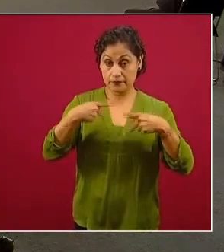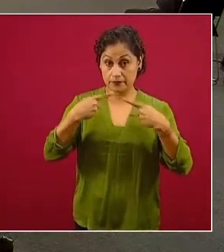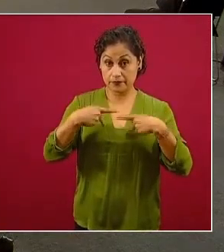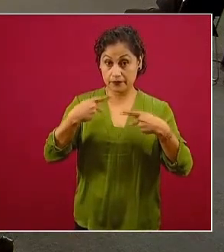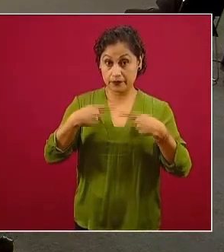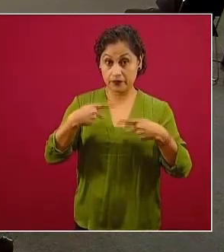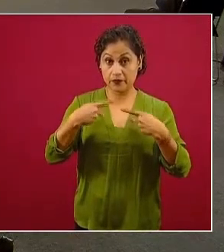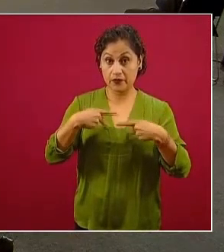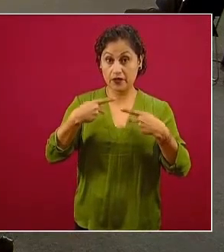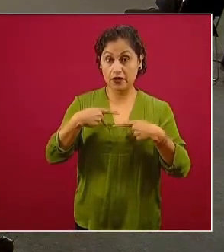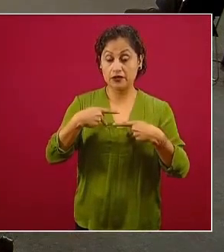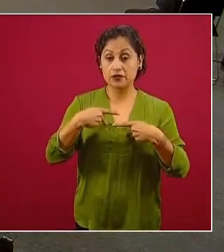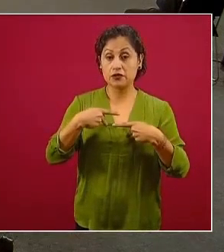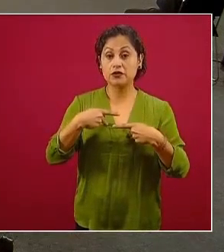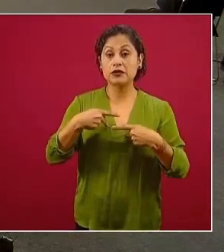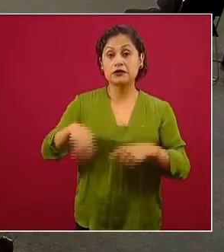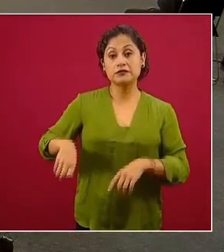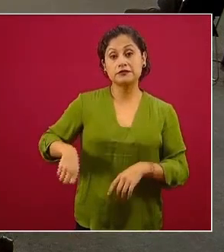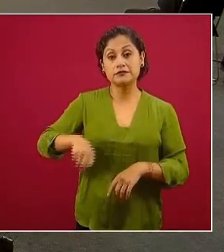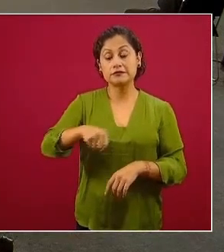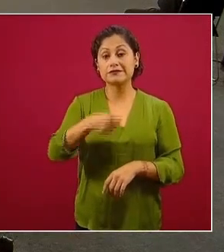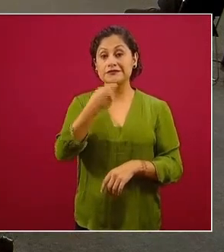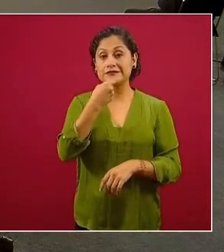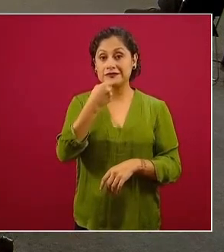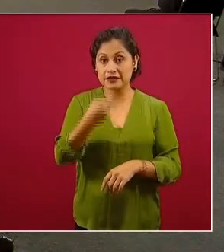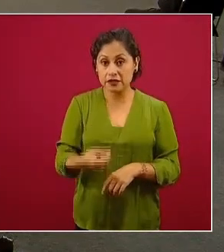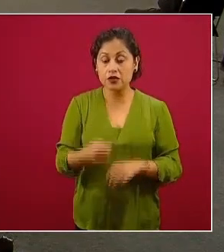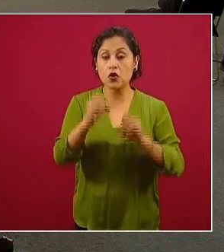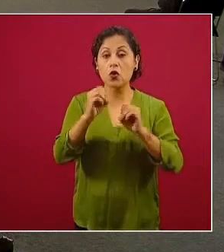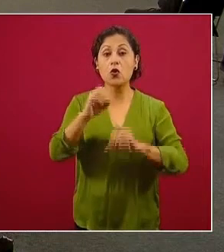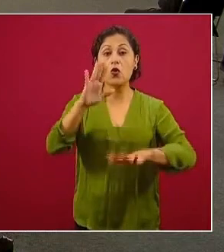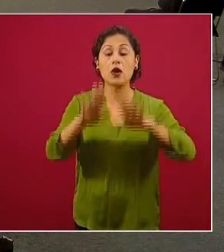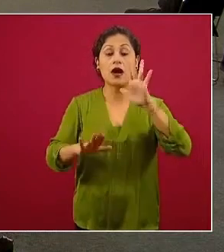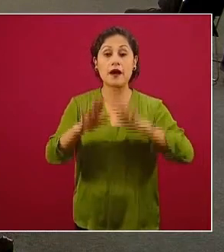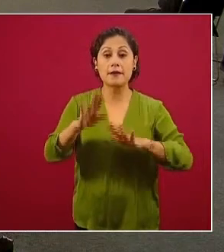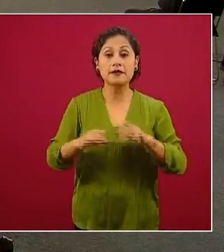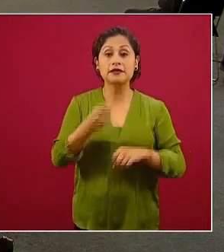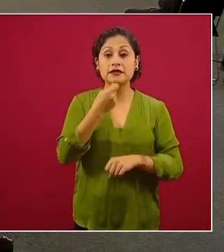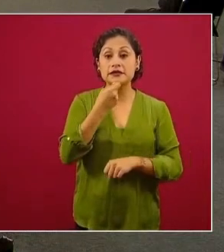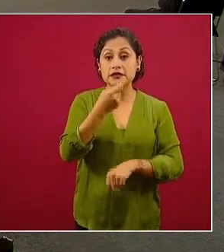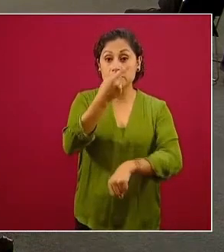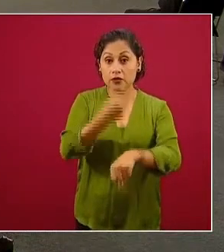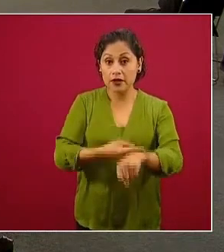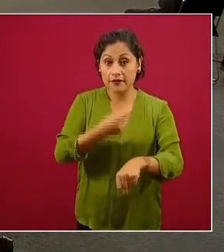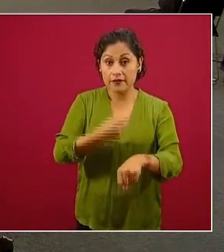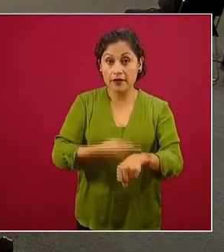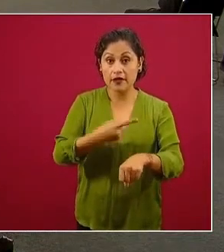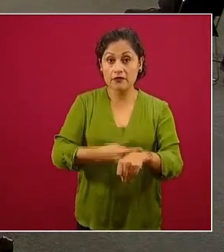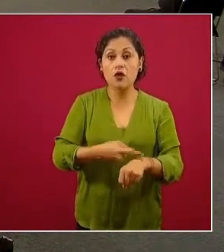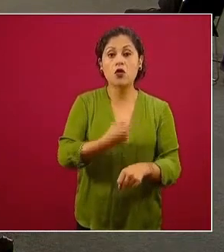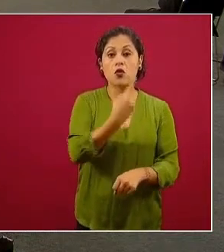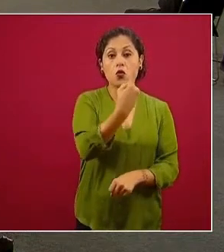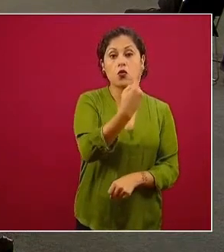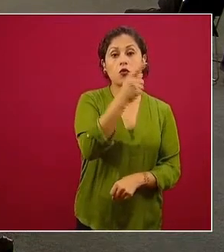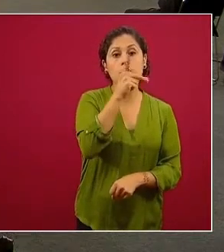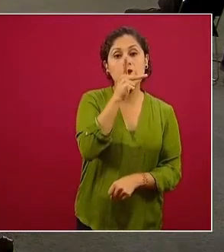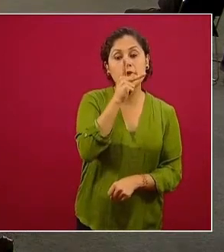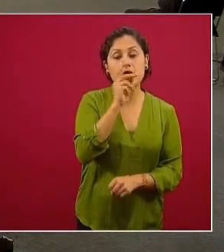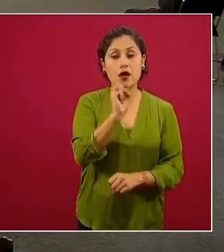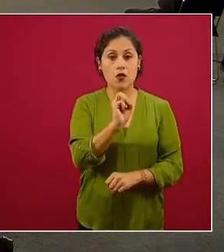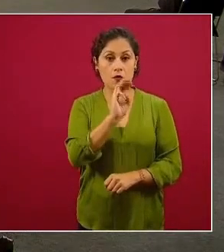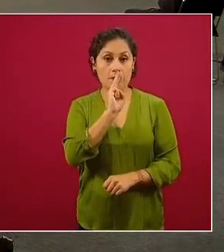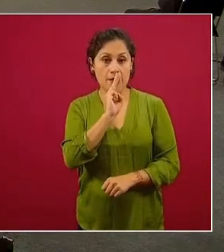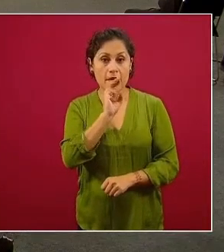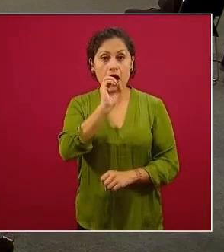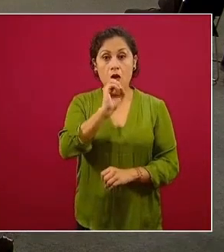menores de edad, lo que se está haciendo es que se designa un tutor o el padre para que pueda acudir al